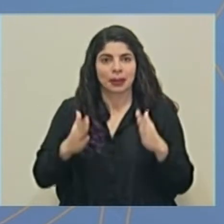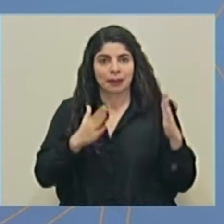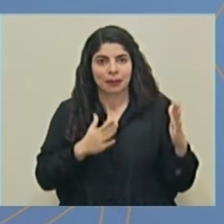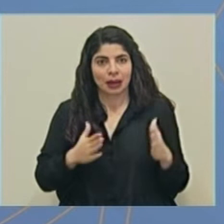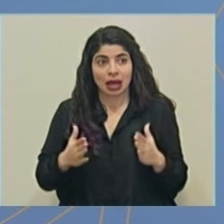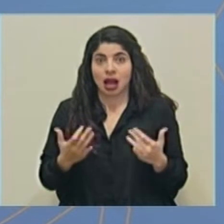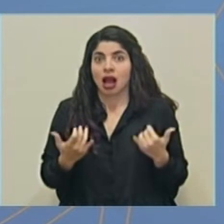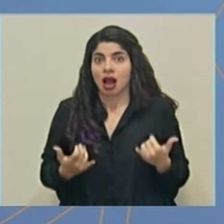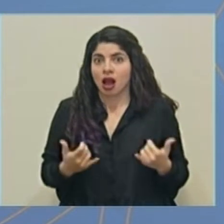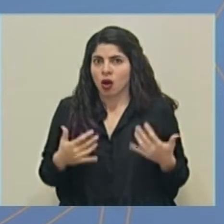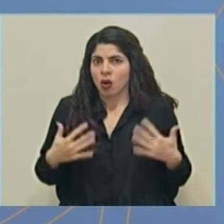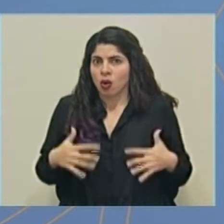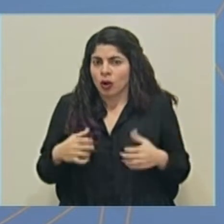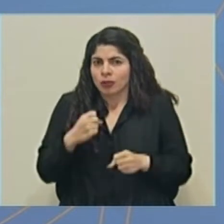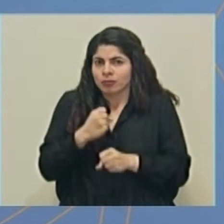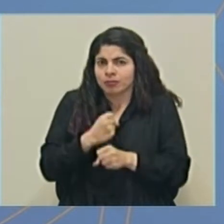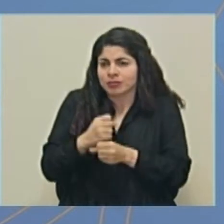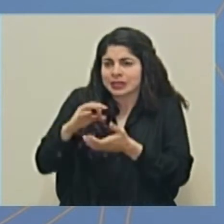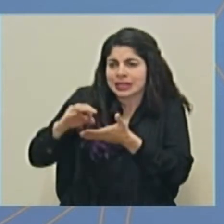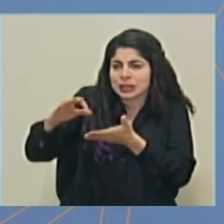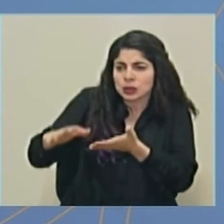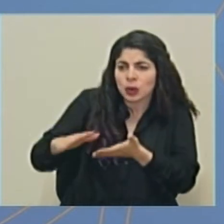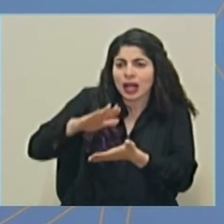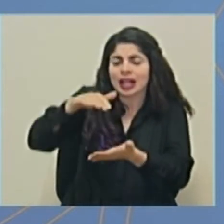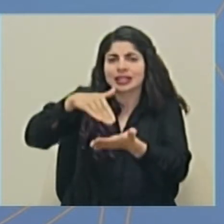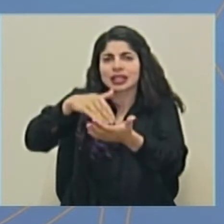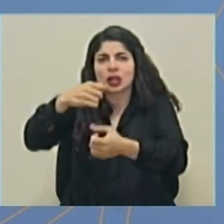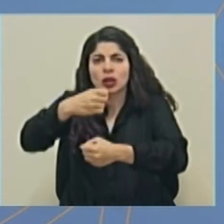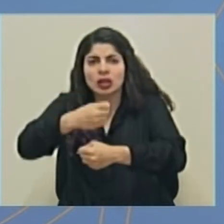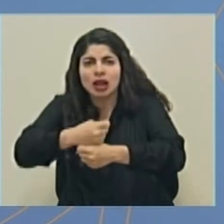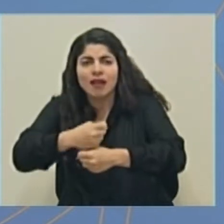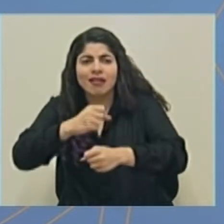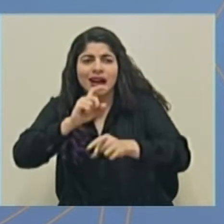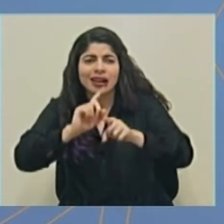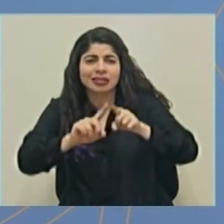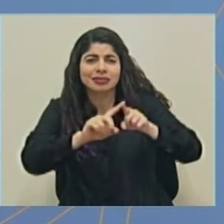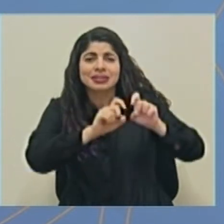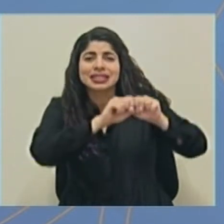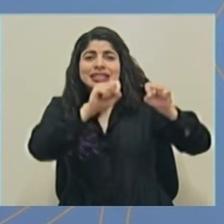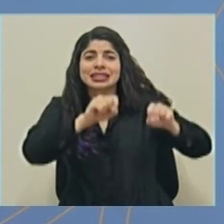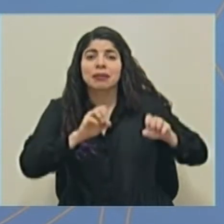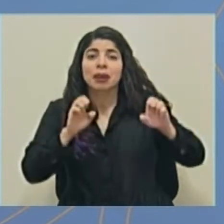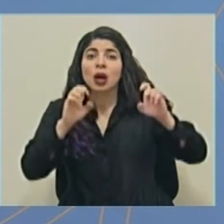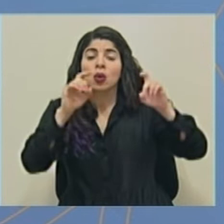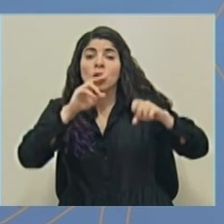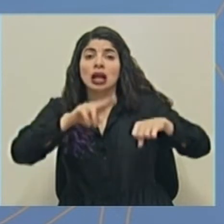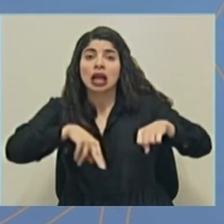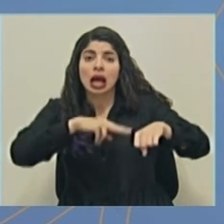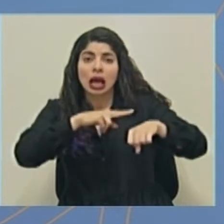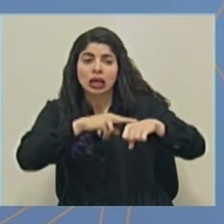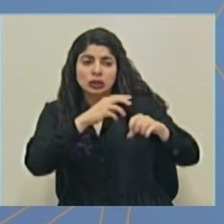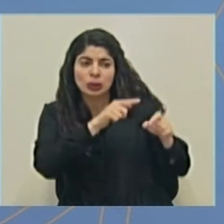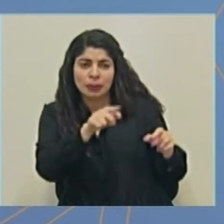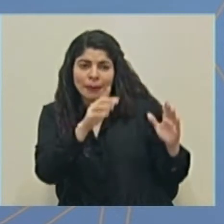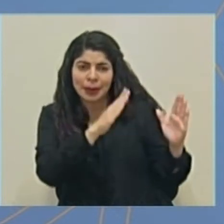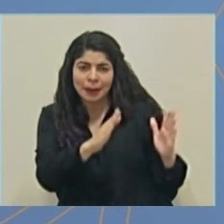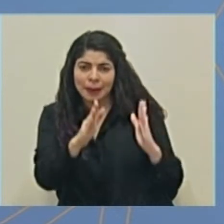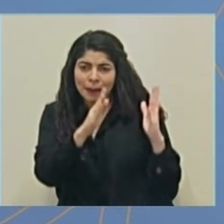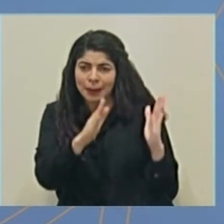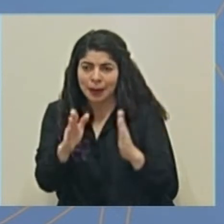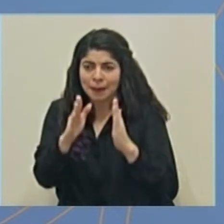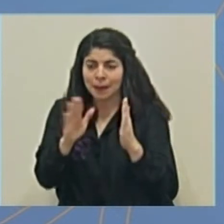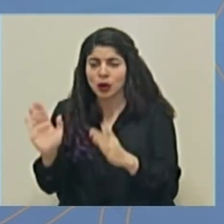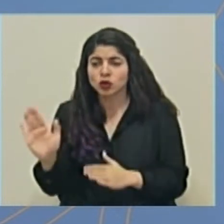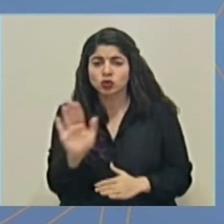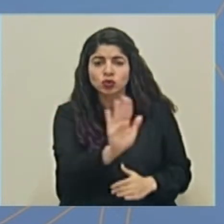estamos trabajando con escuelas, con centros de trabajo, con todo el sistema educativo nacional para prepararnos, preparar